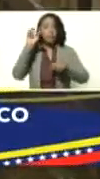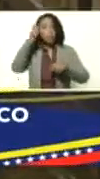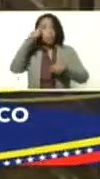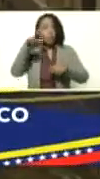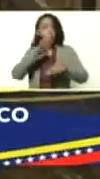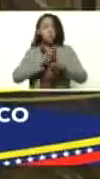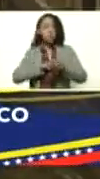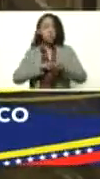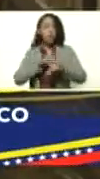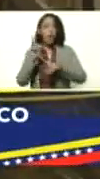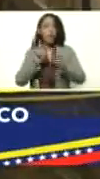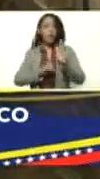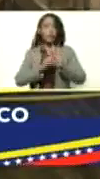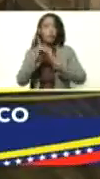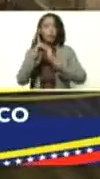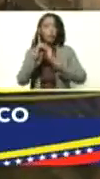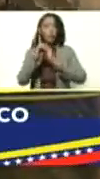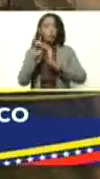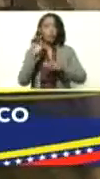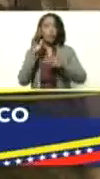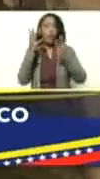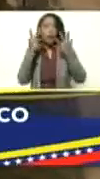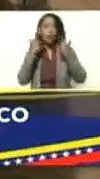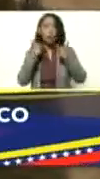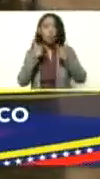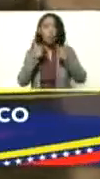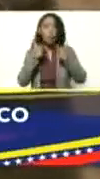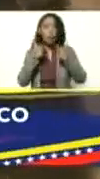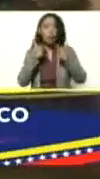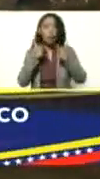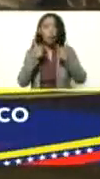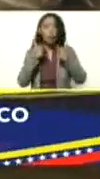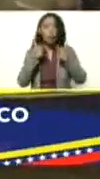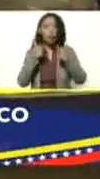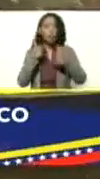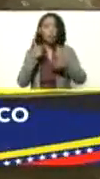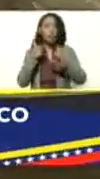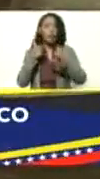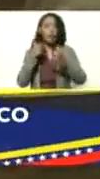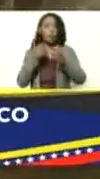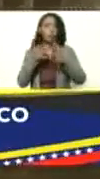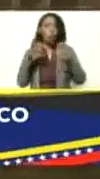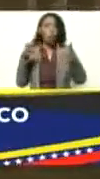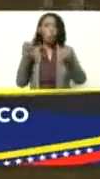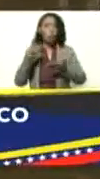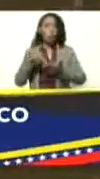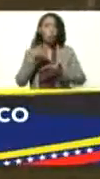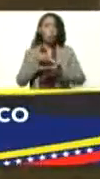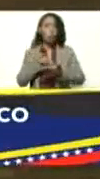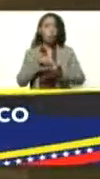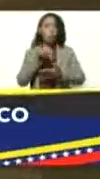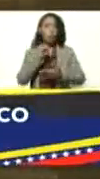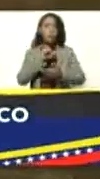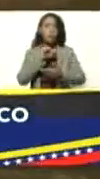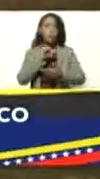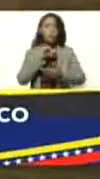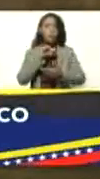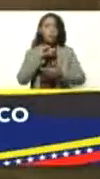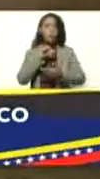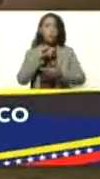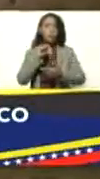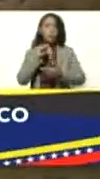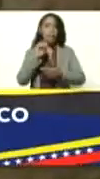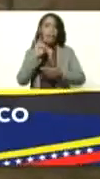porque el desarrollo de la cría caprina, de la cría de ovinos lecheros, como la SAF, por ejemplo, que mencionamos en el otro pase,